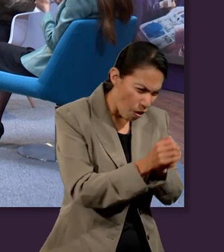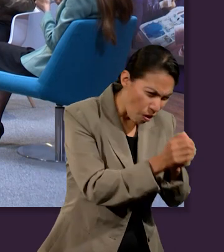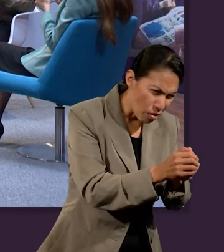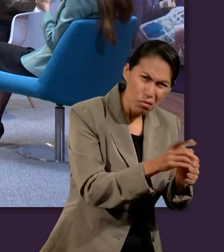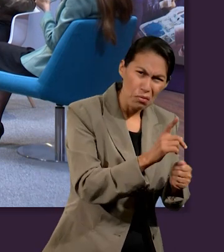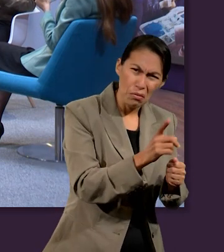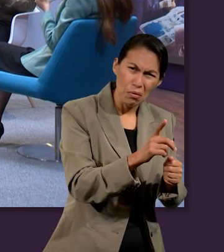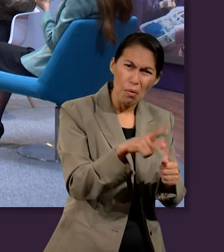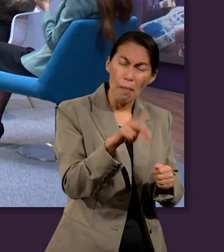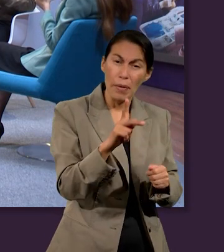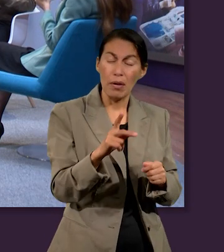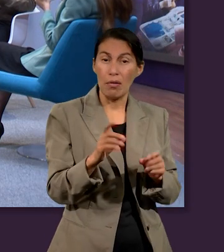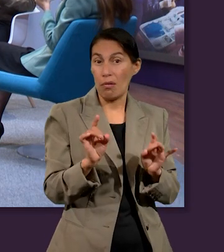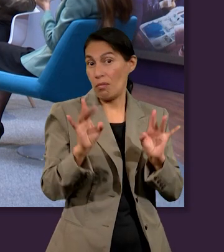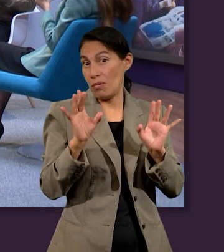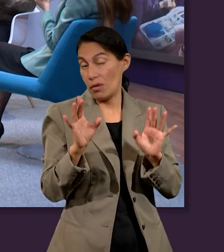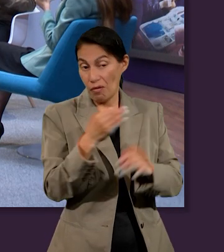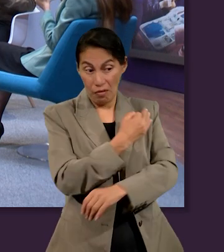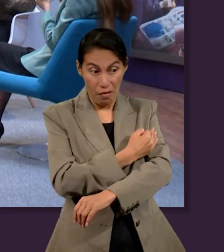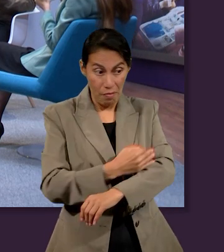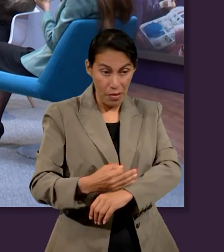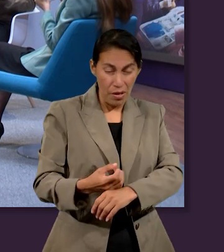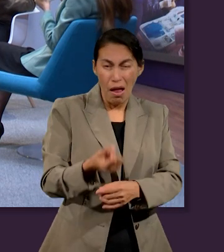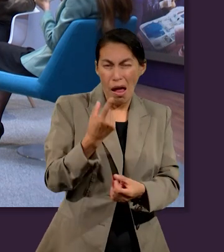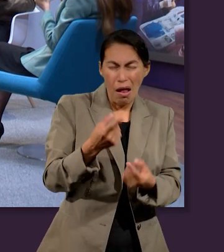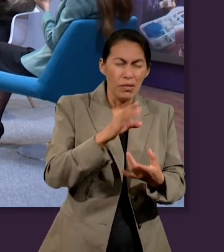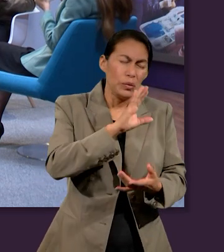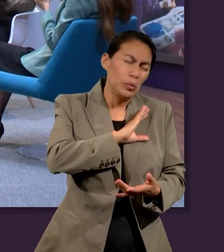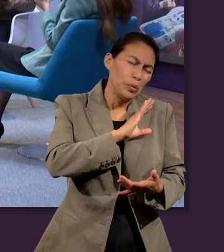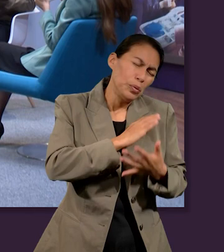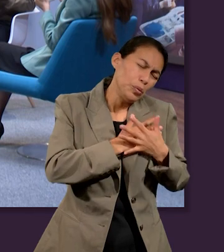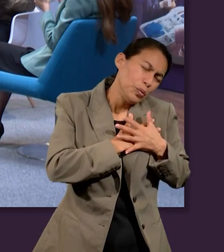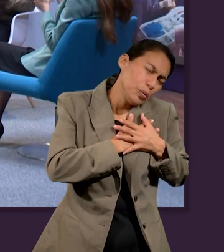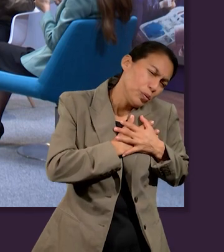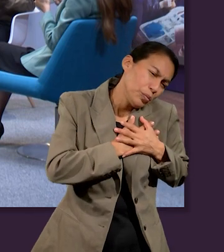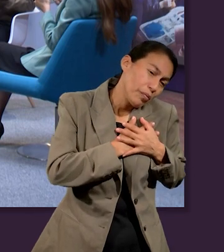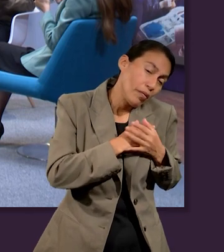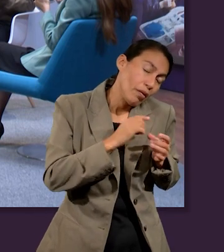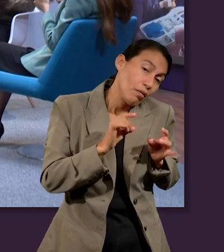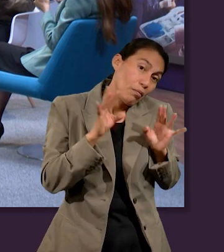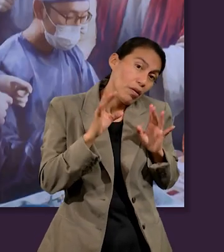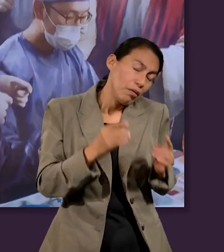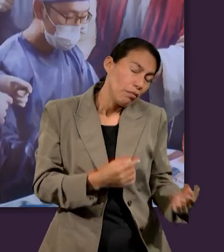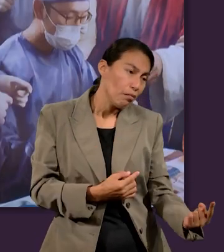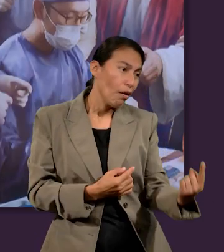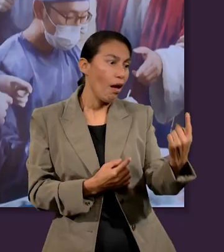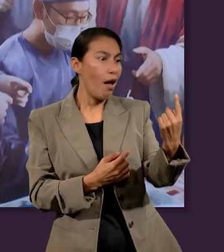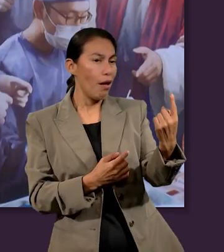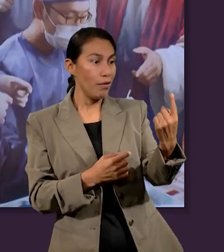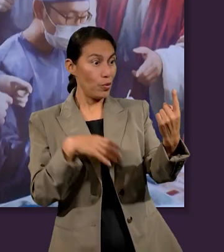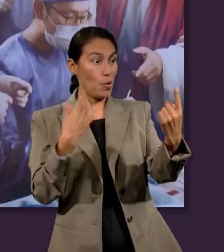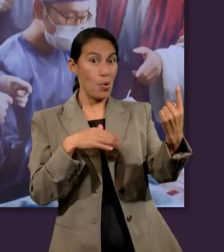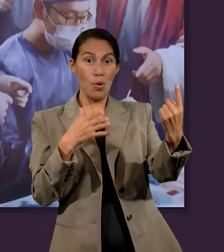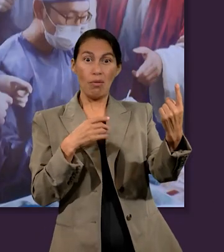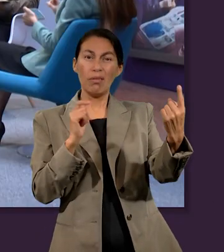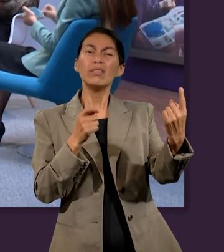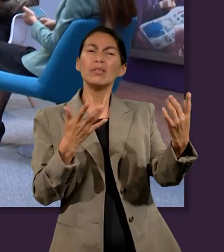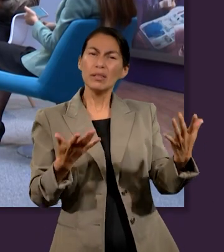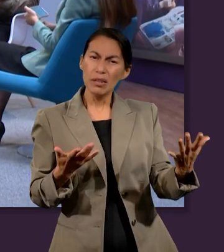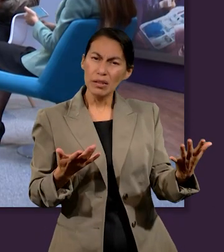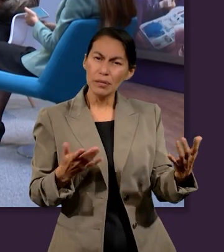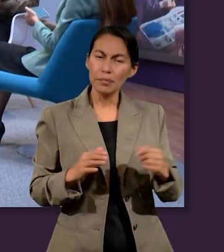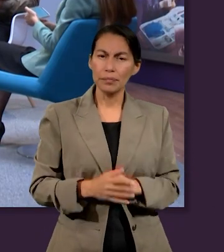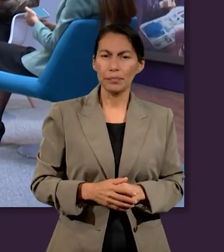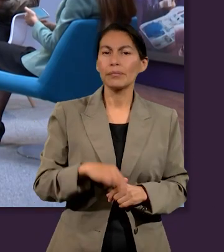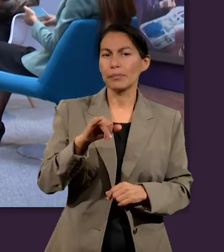de alguna persona, sino que algún familiar, algún ser querido, de pronto aparece alguna persona? Sí, en cuanto a